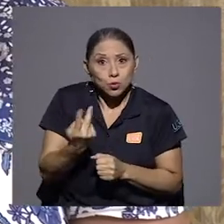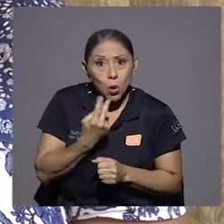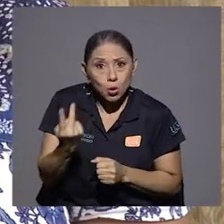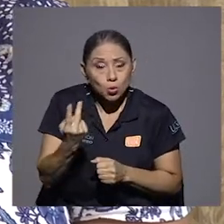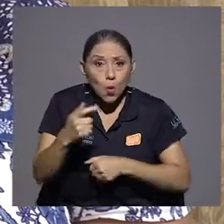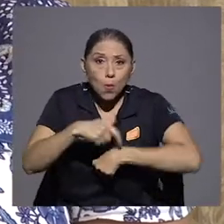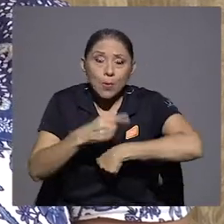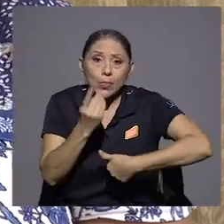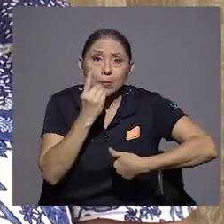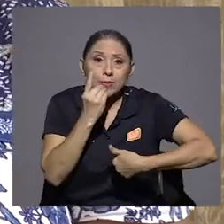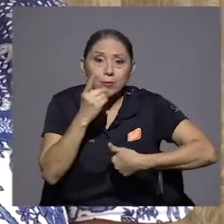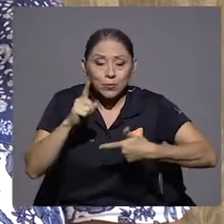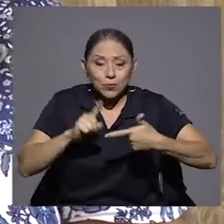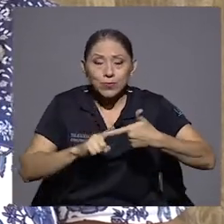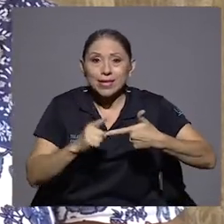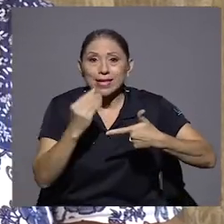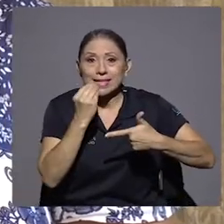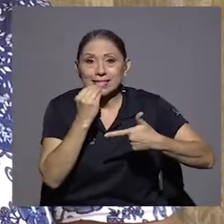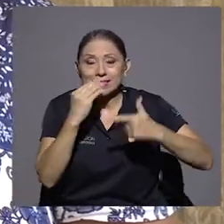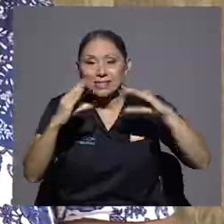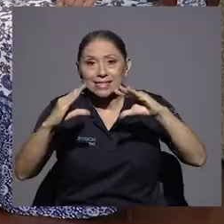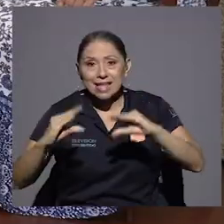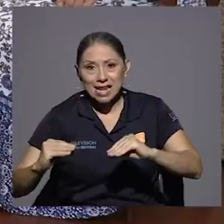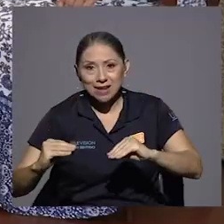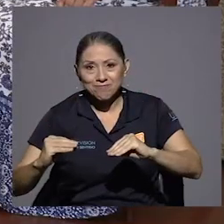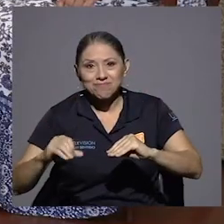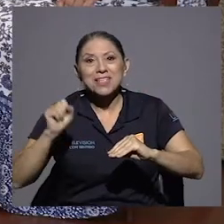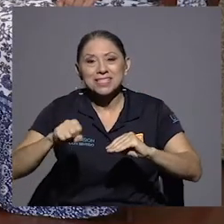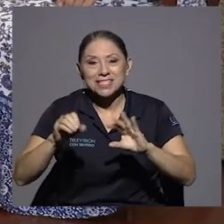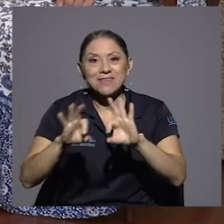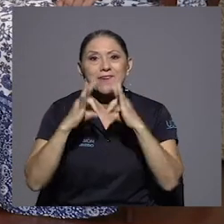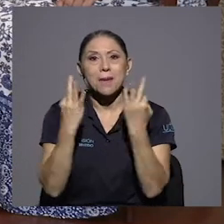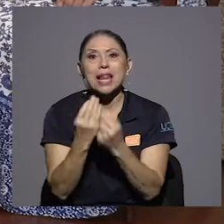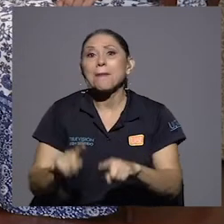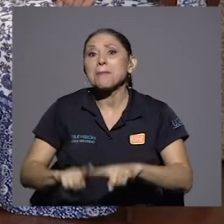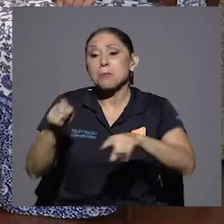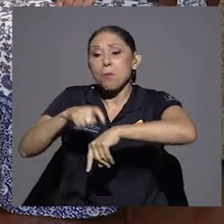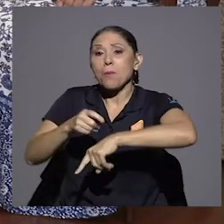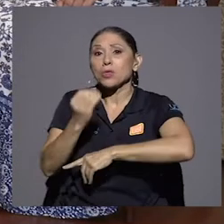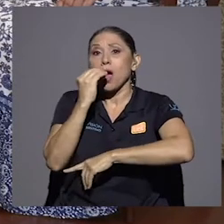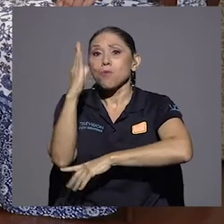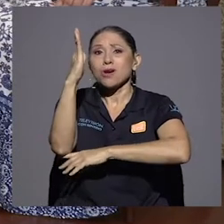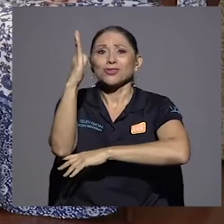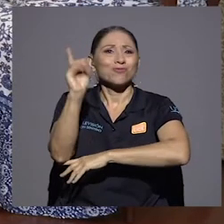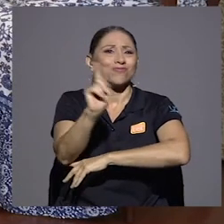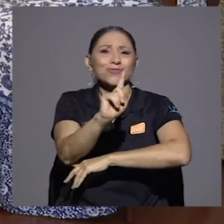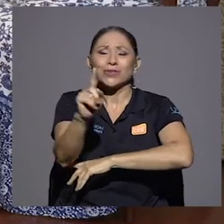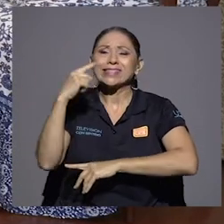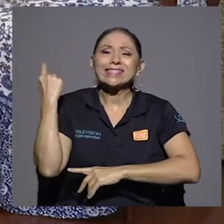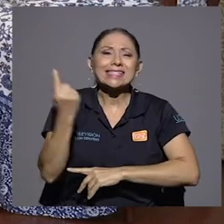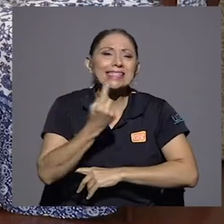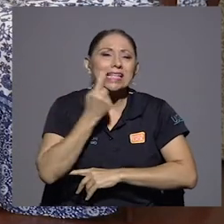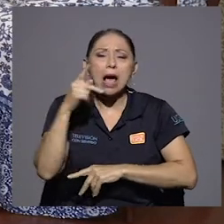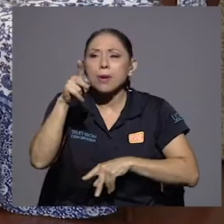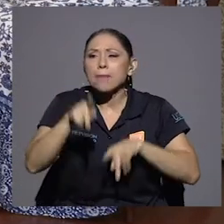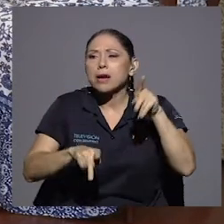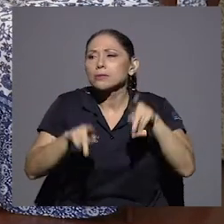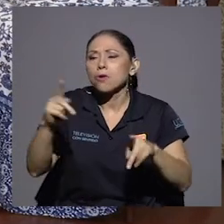Que sí cenábamos toda la familia juntas. Pero el almuerzo no. Porque el almuerzo siempre había invitados.